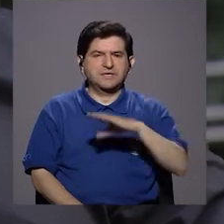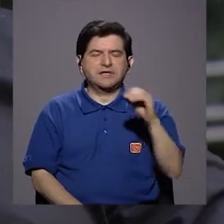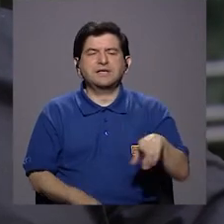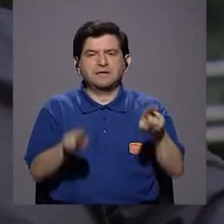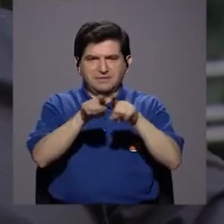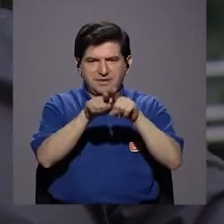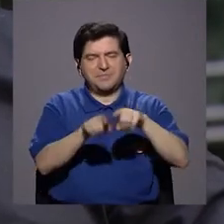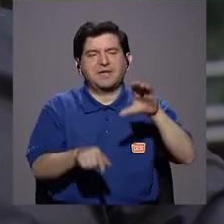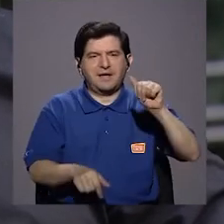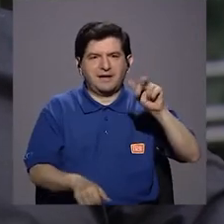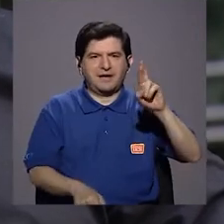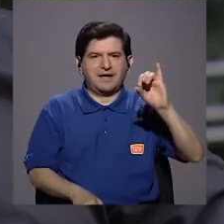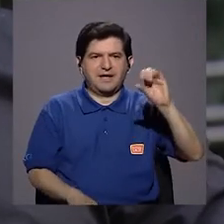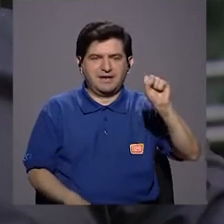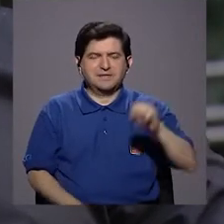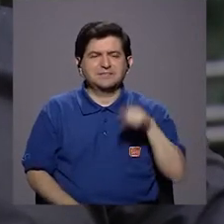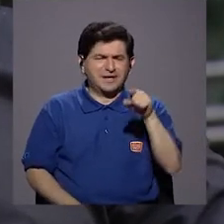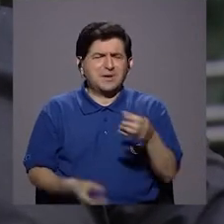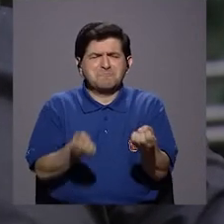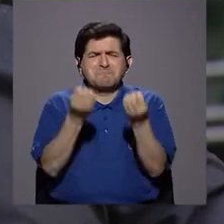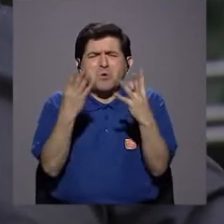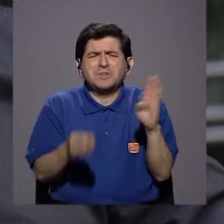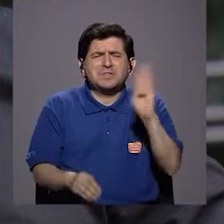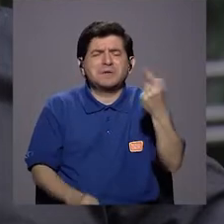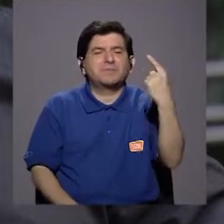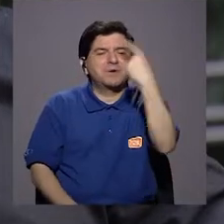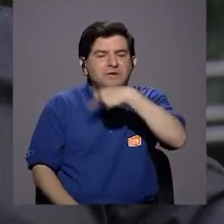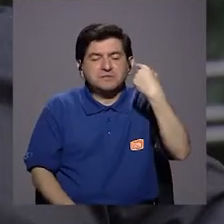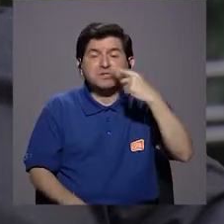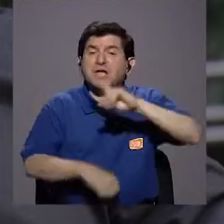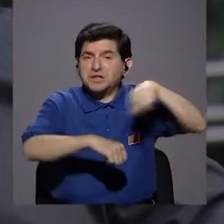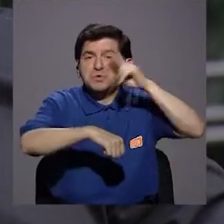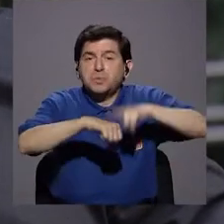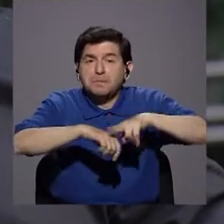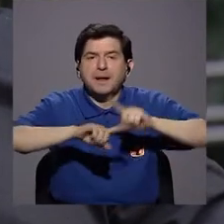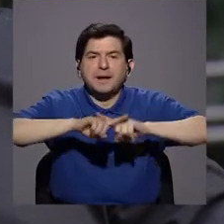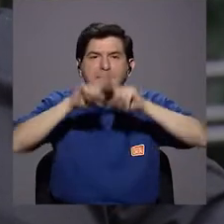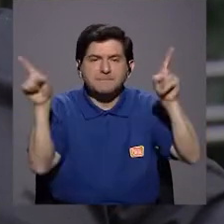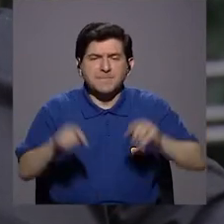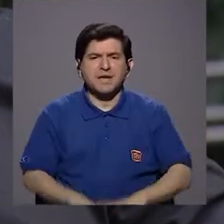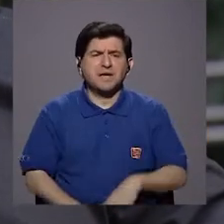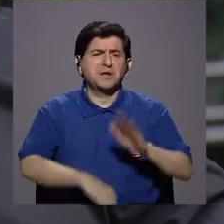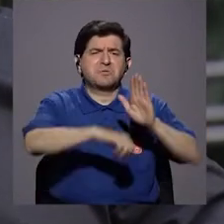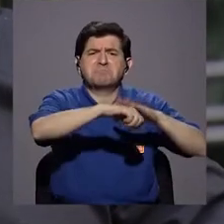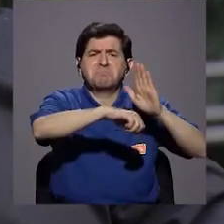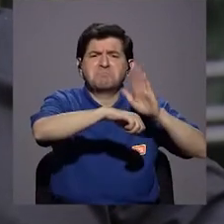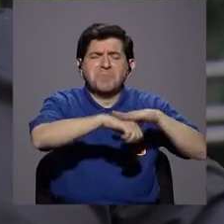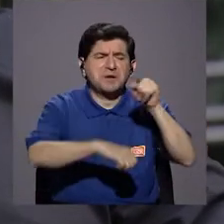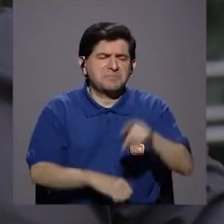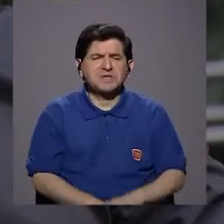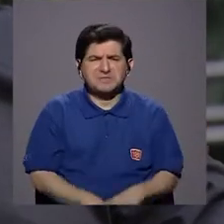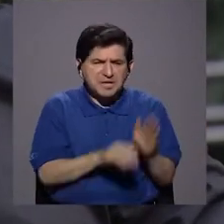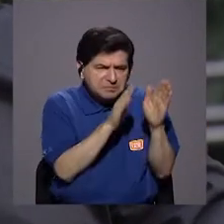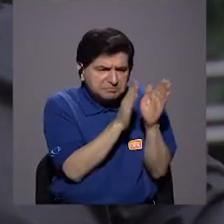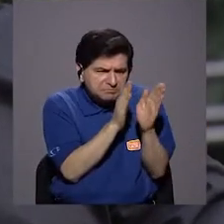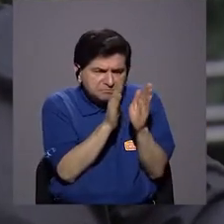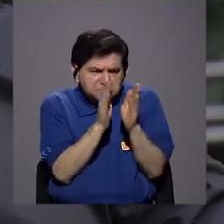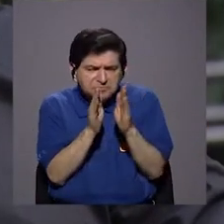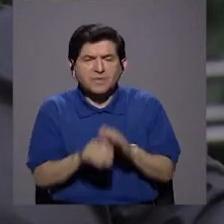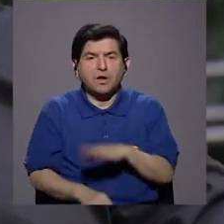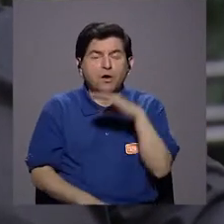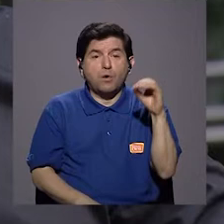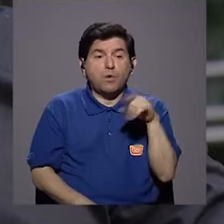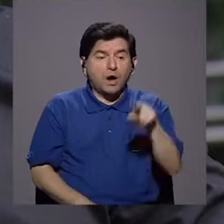y caries. La boca está llena de bacterias. Esas bacterias son normales, pero cuando las dejas que se organicen,